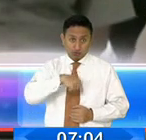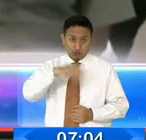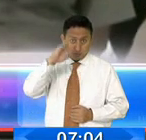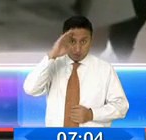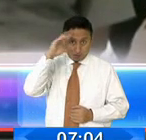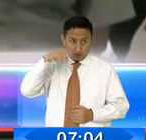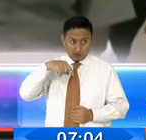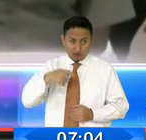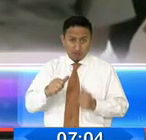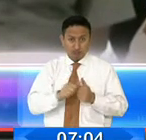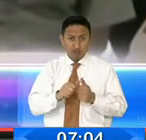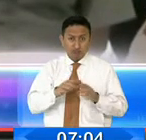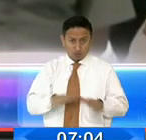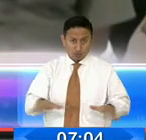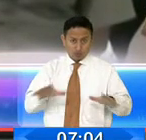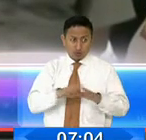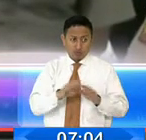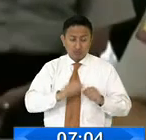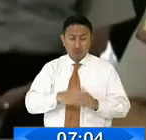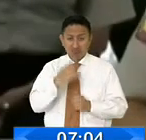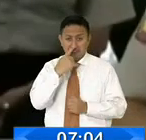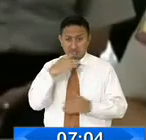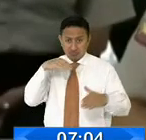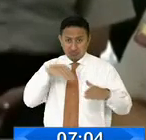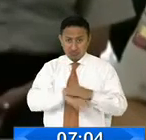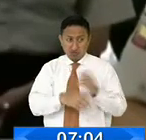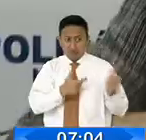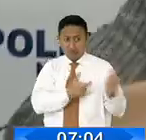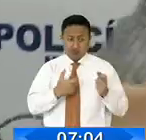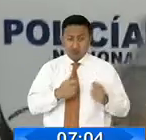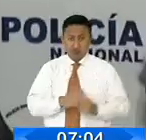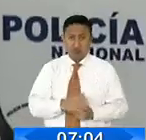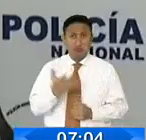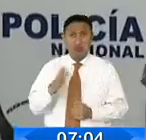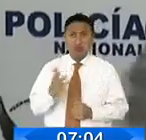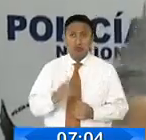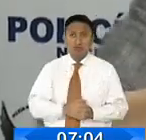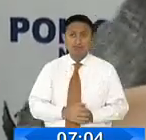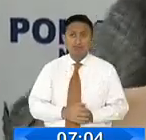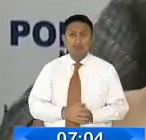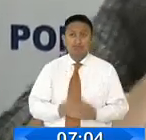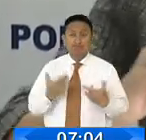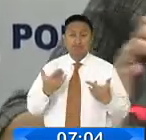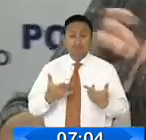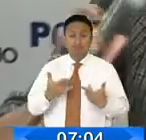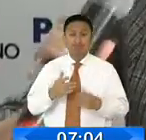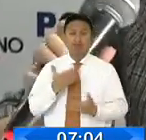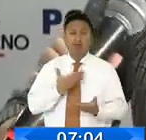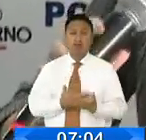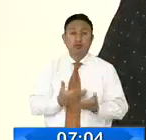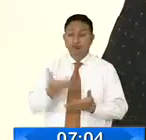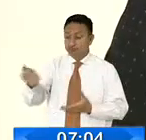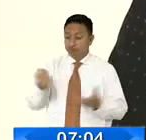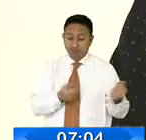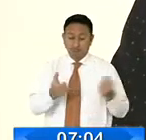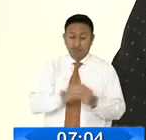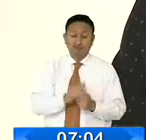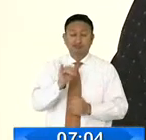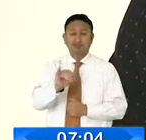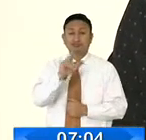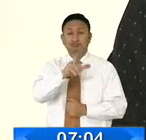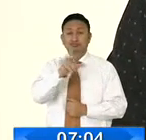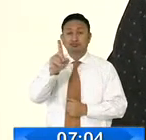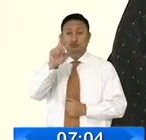cercanos a ese sector hayan realizado ese ejercicio. Para culminar con las etapas de recepción de pruebas este sábado 31 de